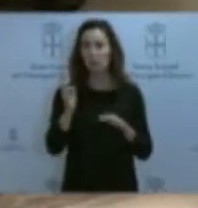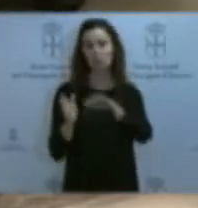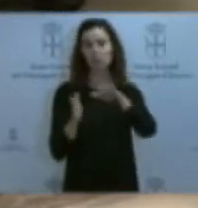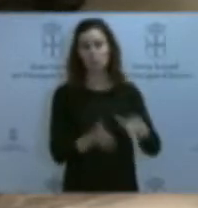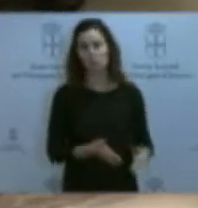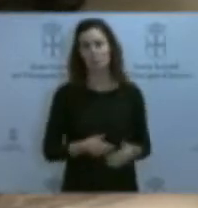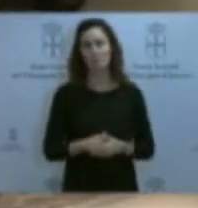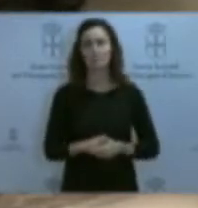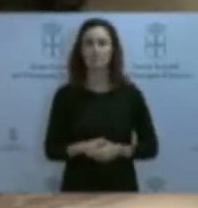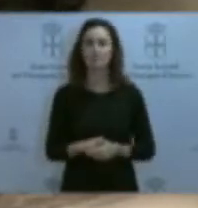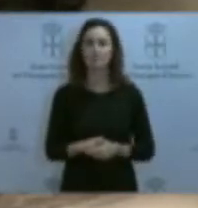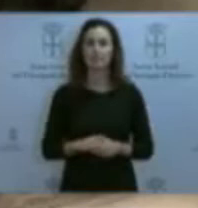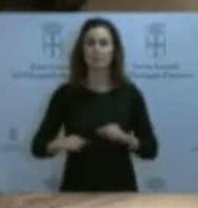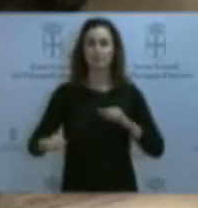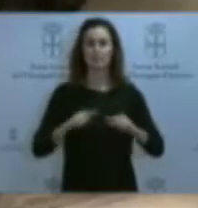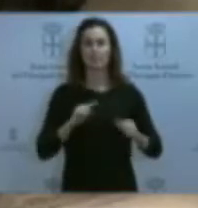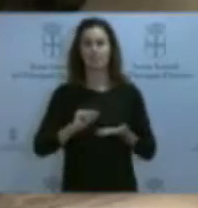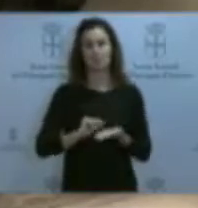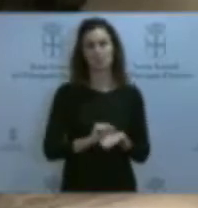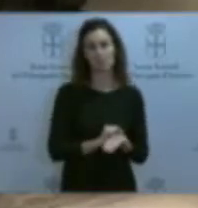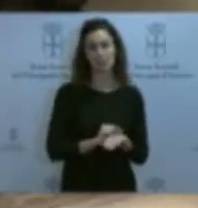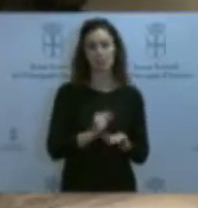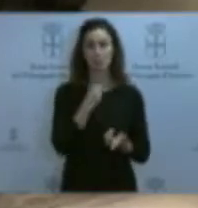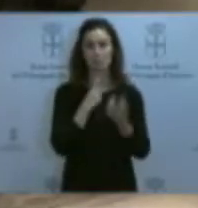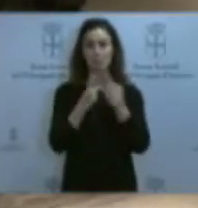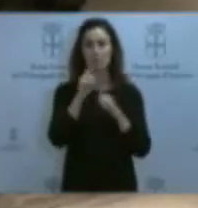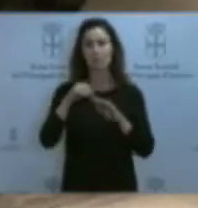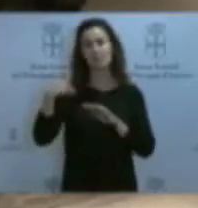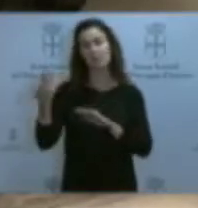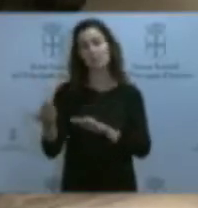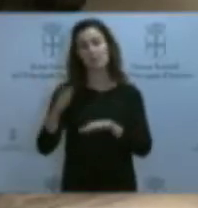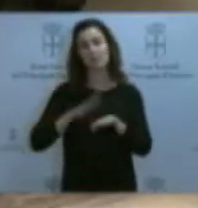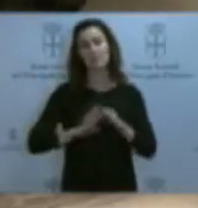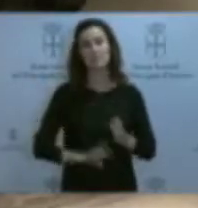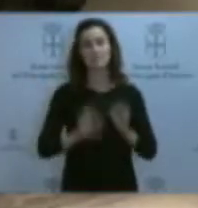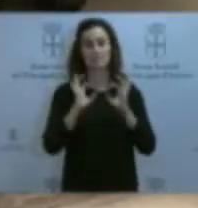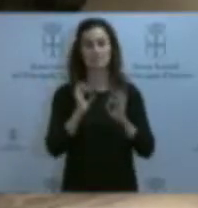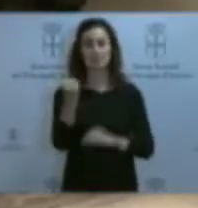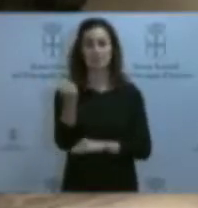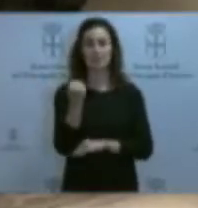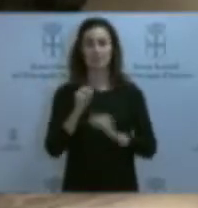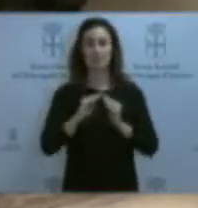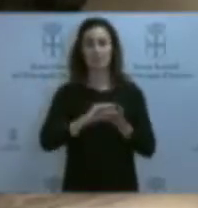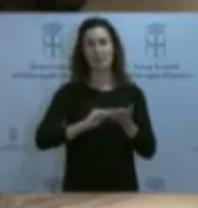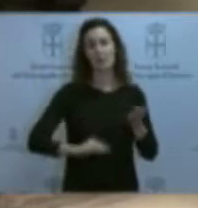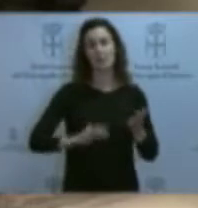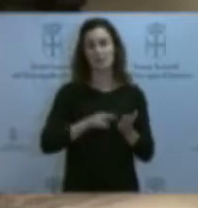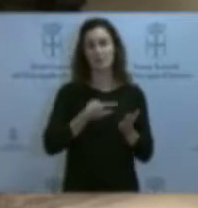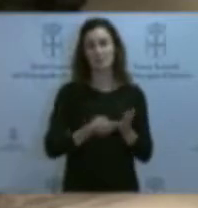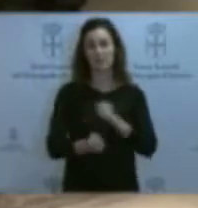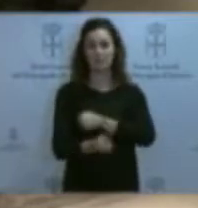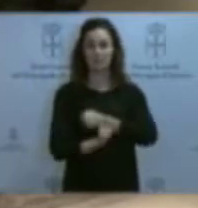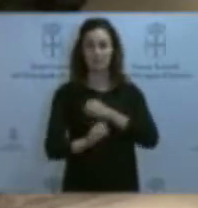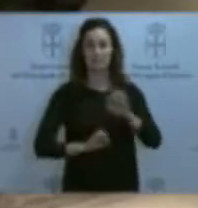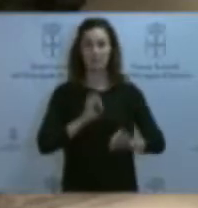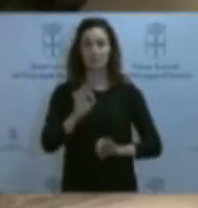se decidió la contratación de una consultoría especializada para la elaboración de un plan estratégico de organización